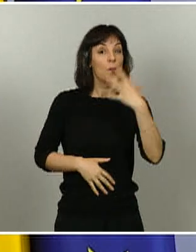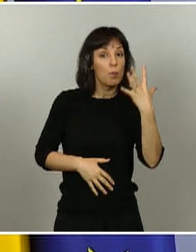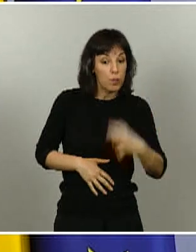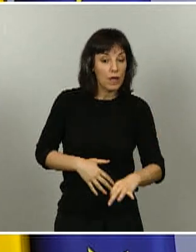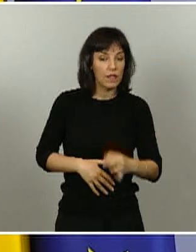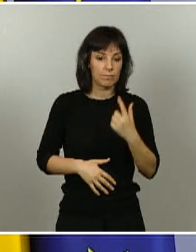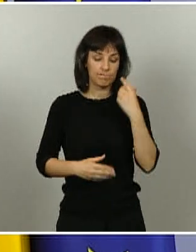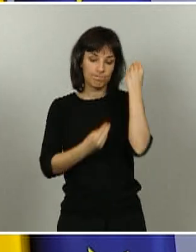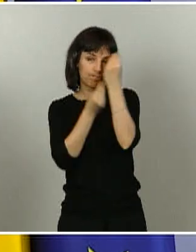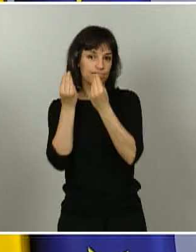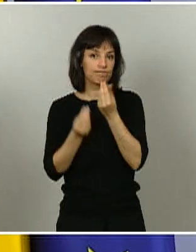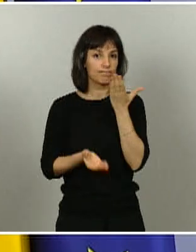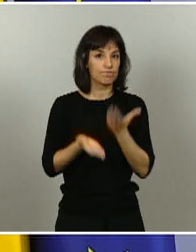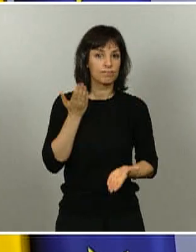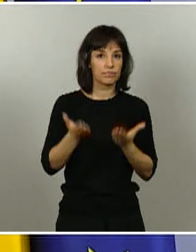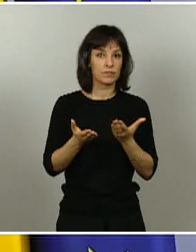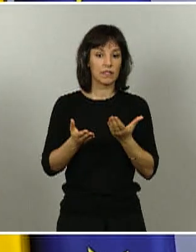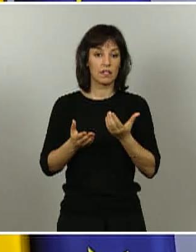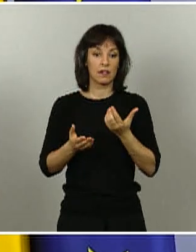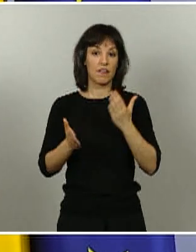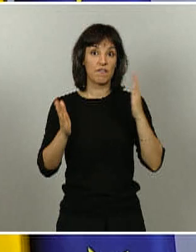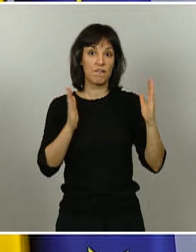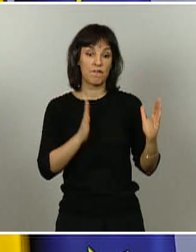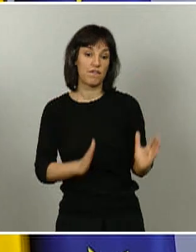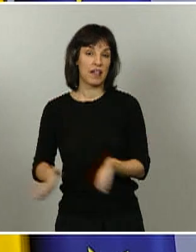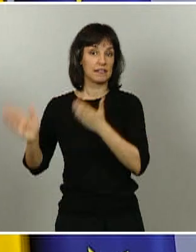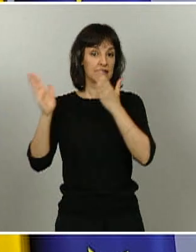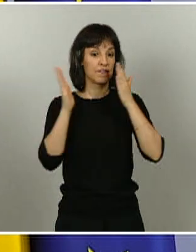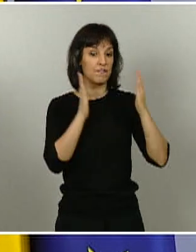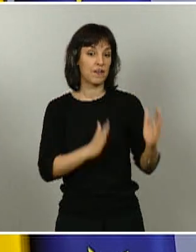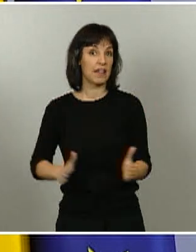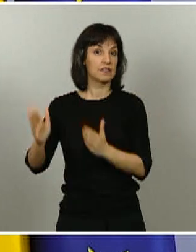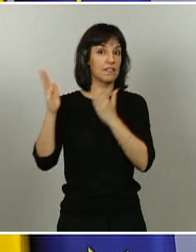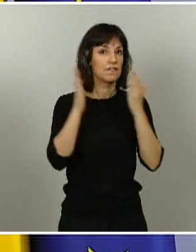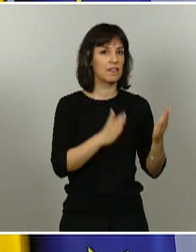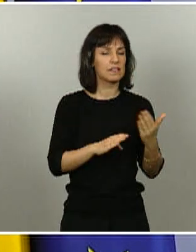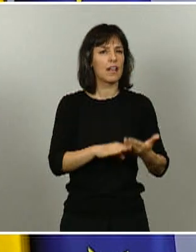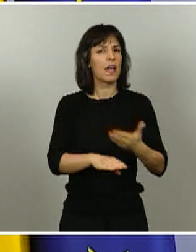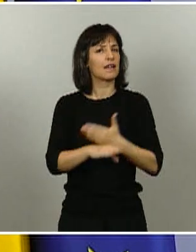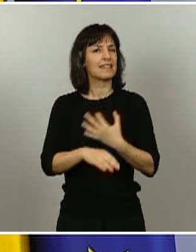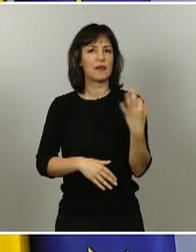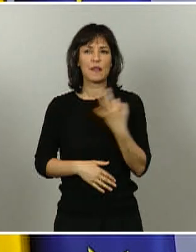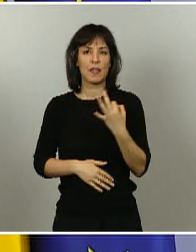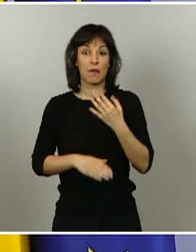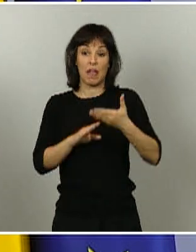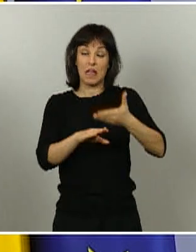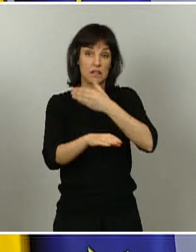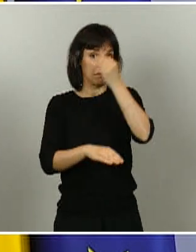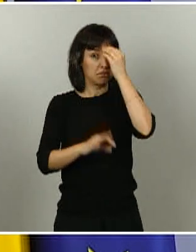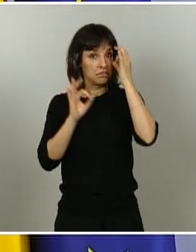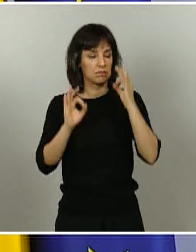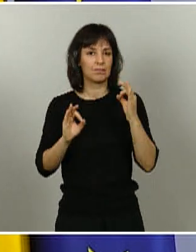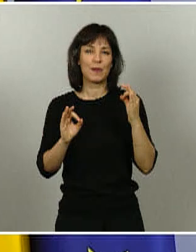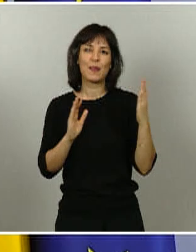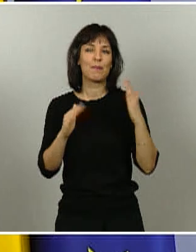la progresión de fase en cada unidad territorial, es necesario permanecer, al menos hasta ahora lo consideramos así, un periodo mínimo